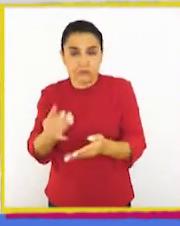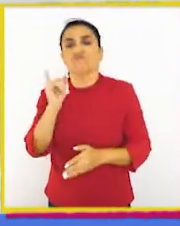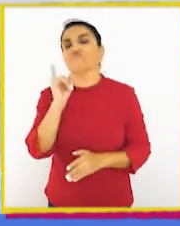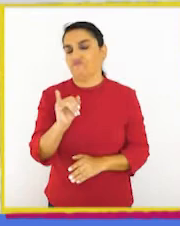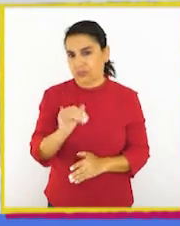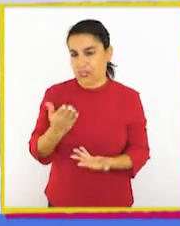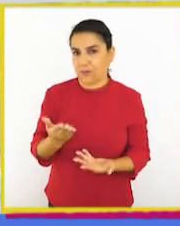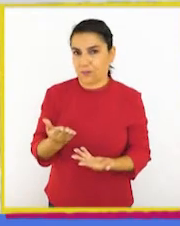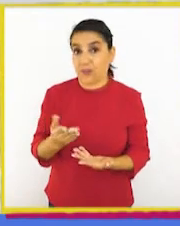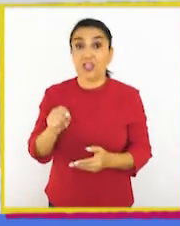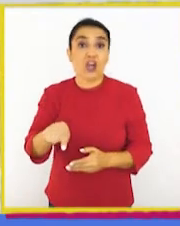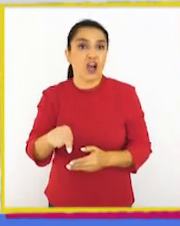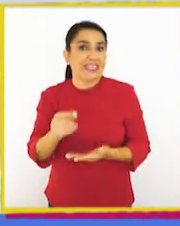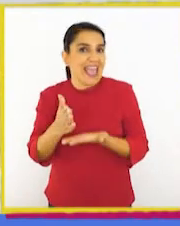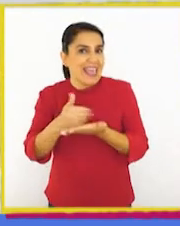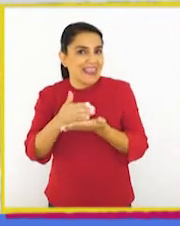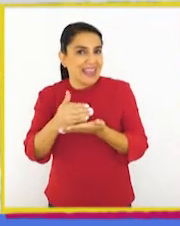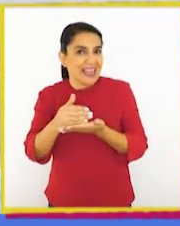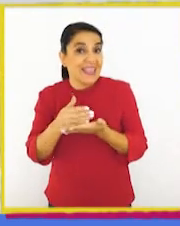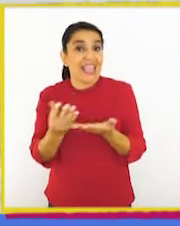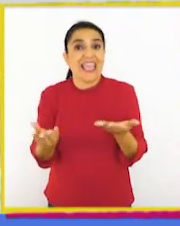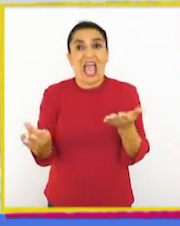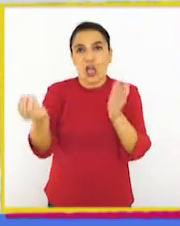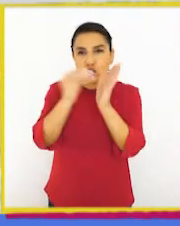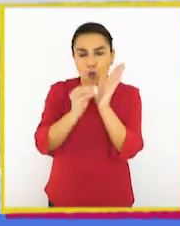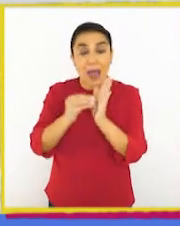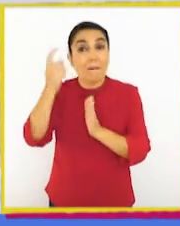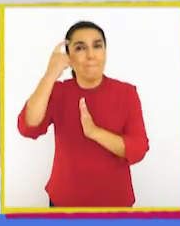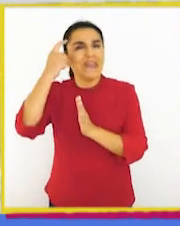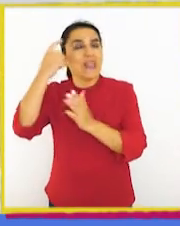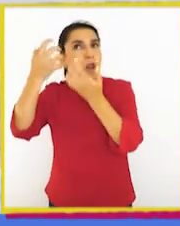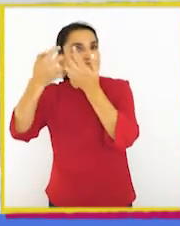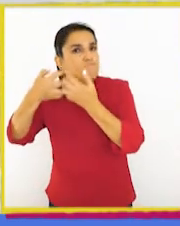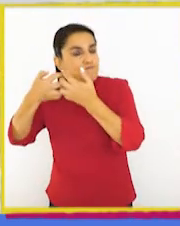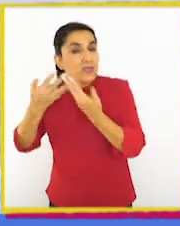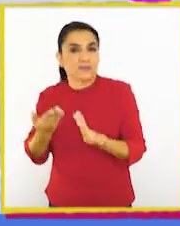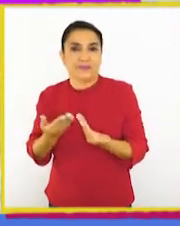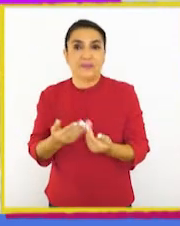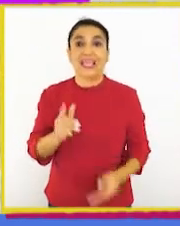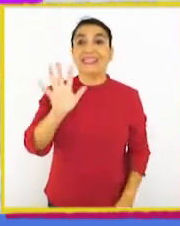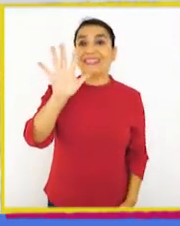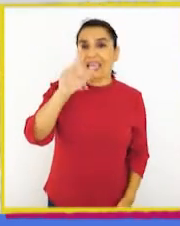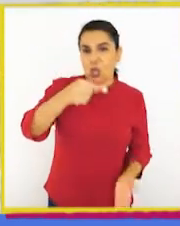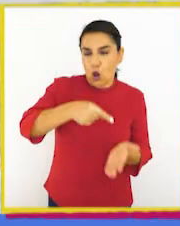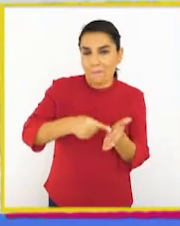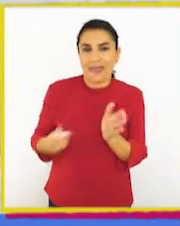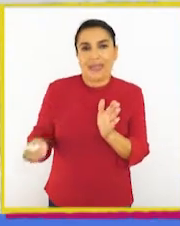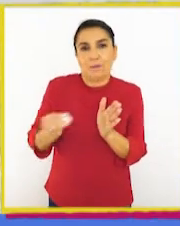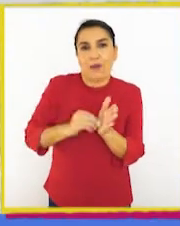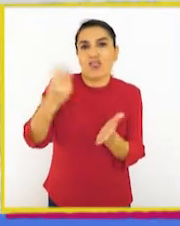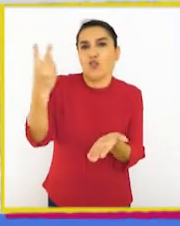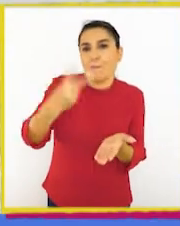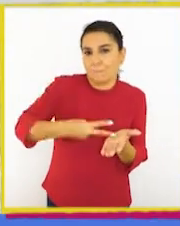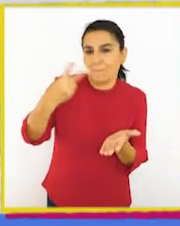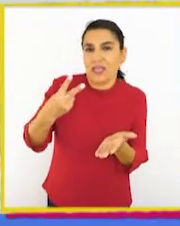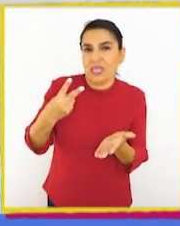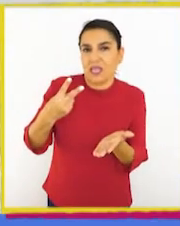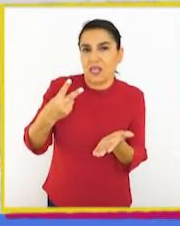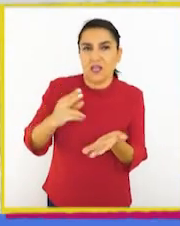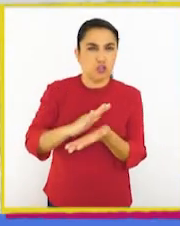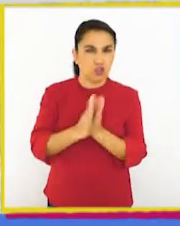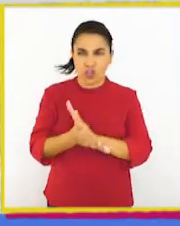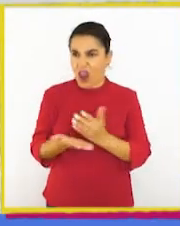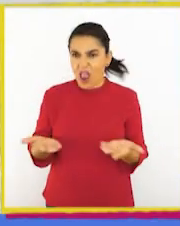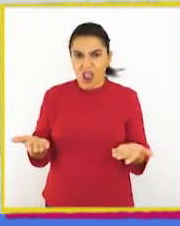eso. Entonces, usemos la técnica de sumar de manera mental. Tenemos 5.000 más 2.000.